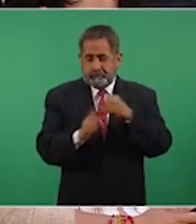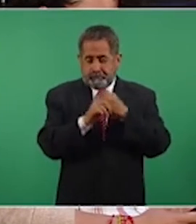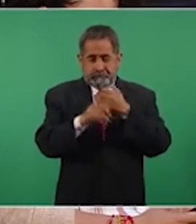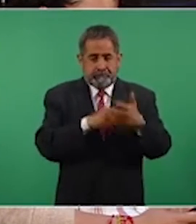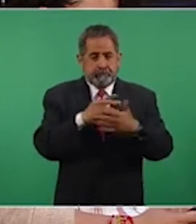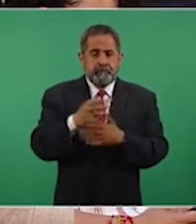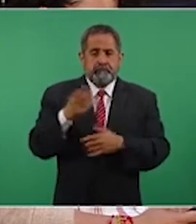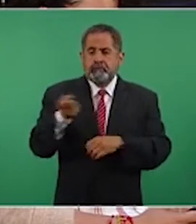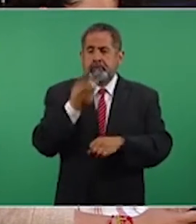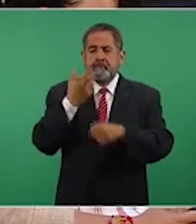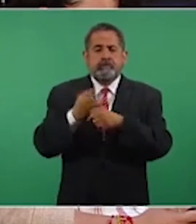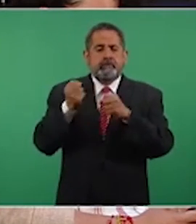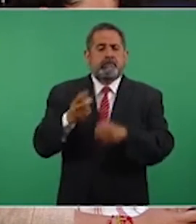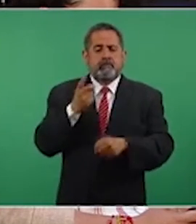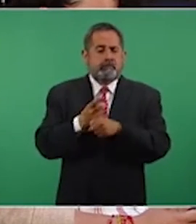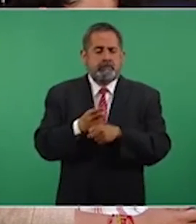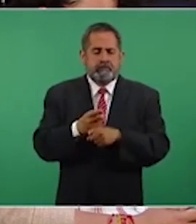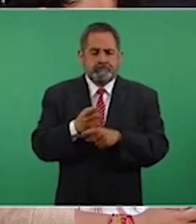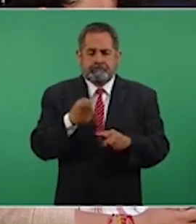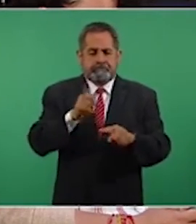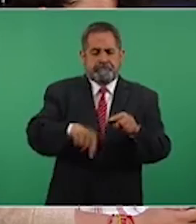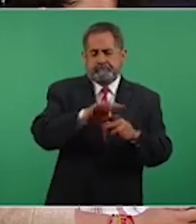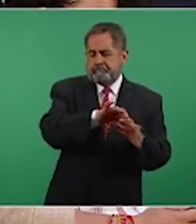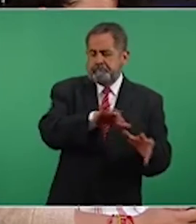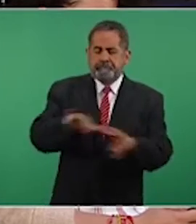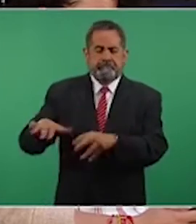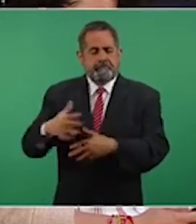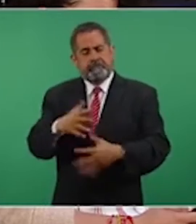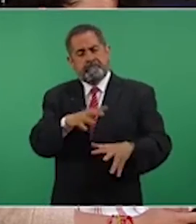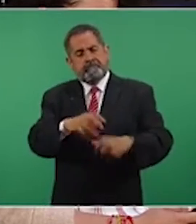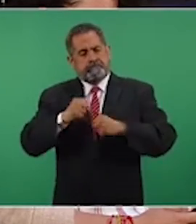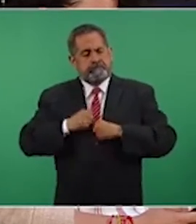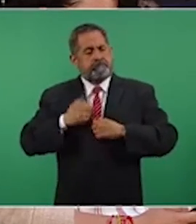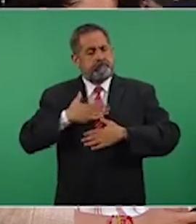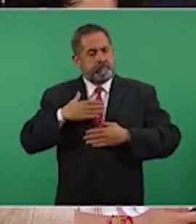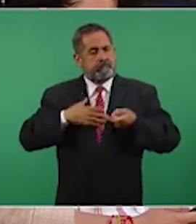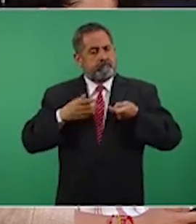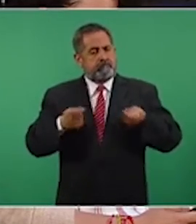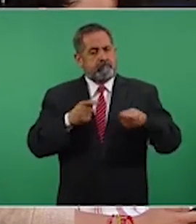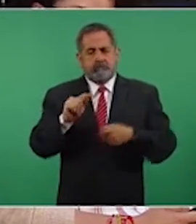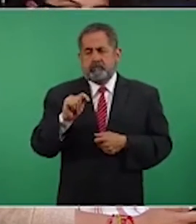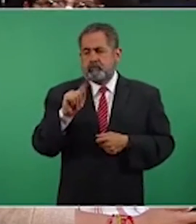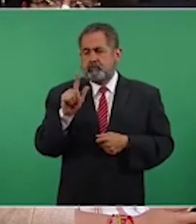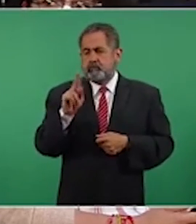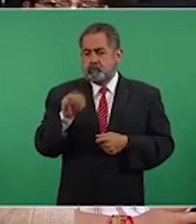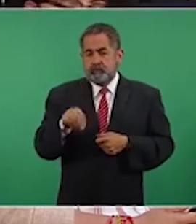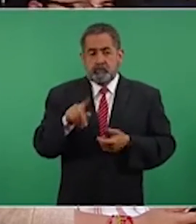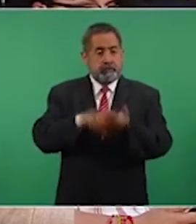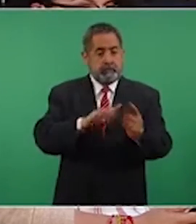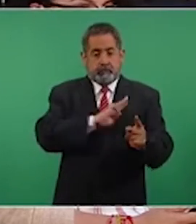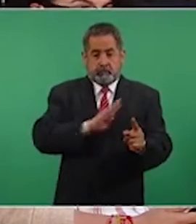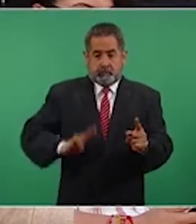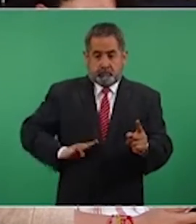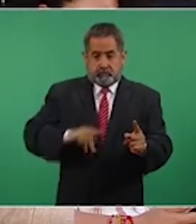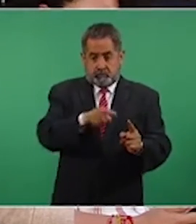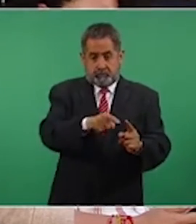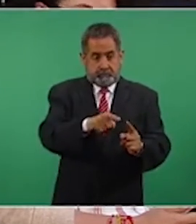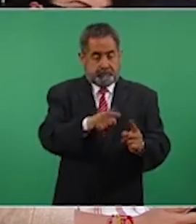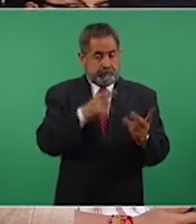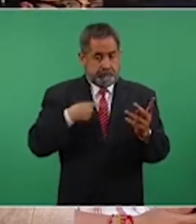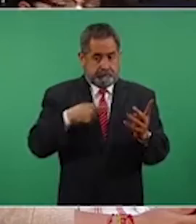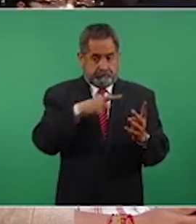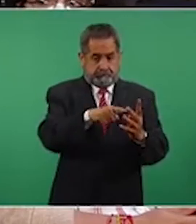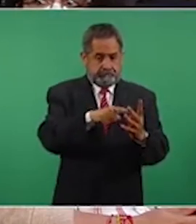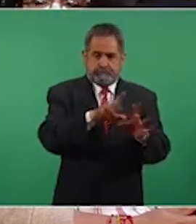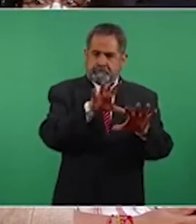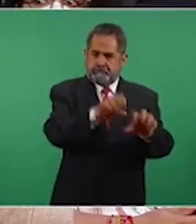Secretaría de Seguridad Pública del Estado tome el control absoluto de Tulum y los elementos de esta municipalidad los han llevado a